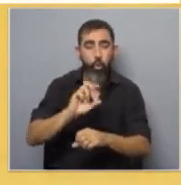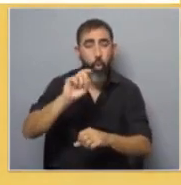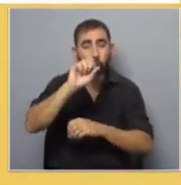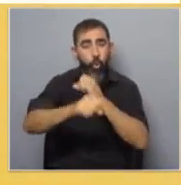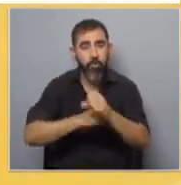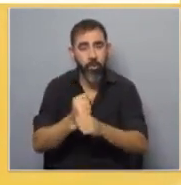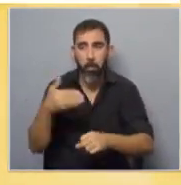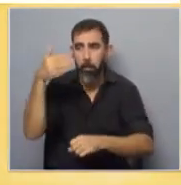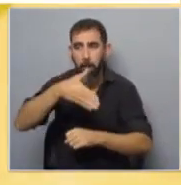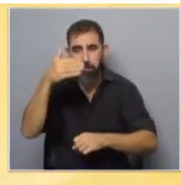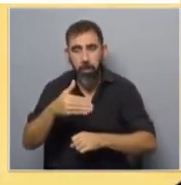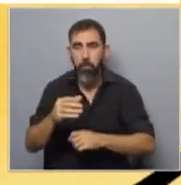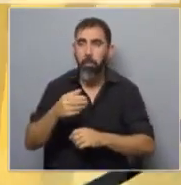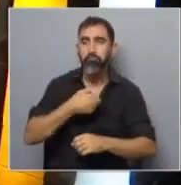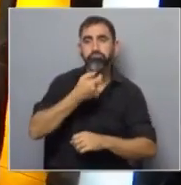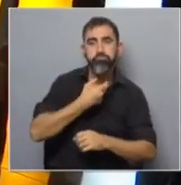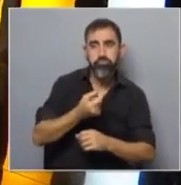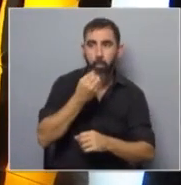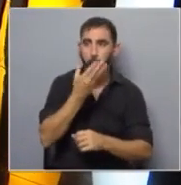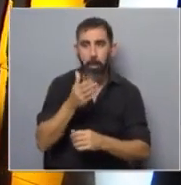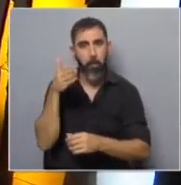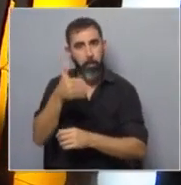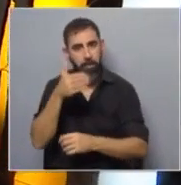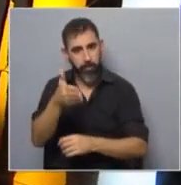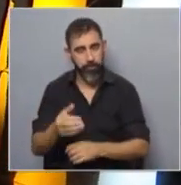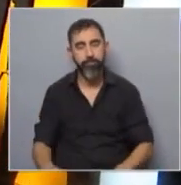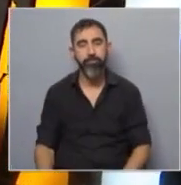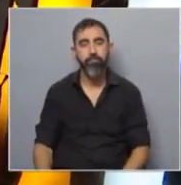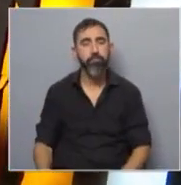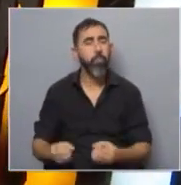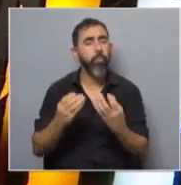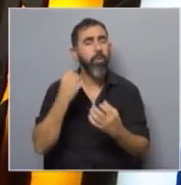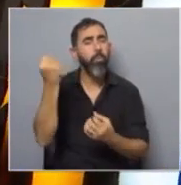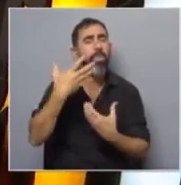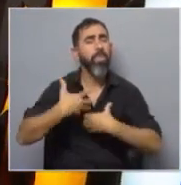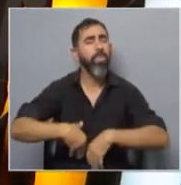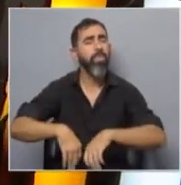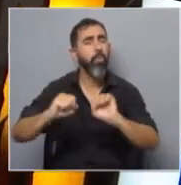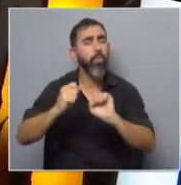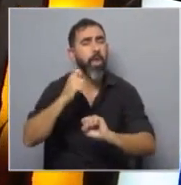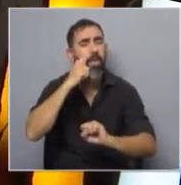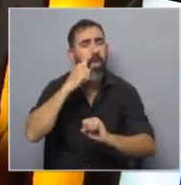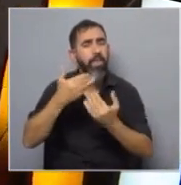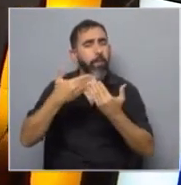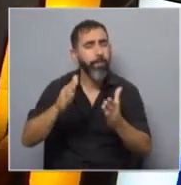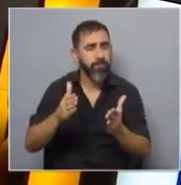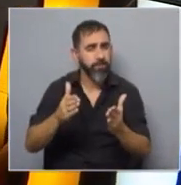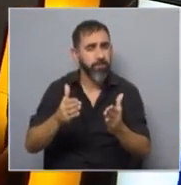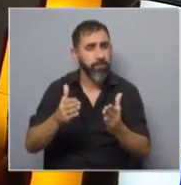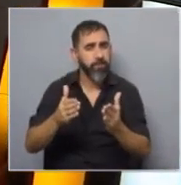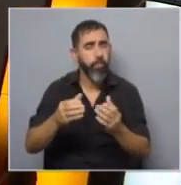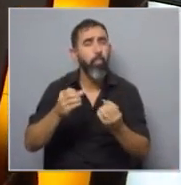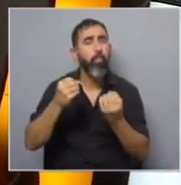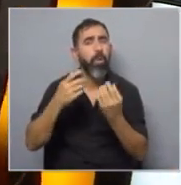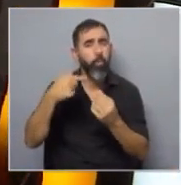participaban con muy buenas intervenciones. ¿Por qué es importante detectar la edad de inicio? ¿Esto se traslada después al resto de la